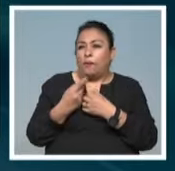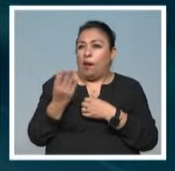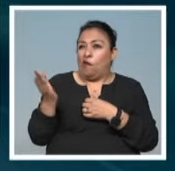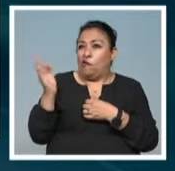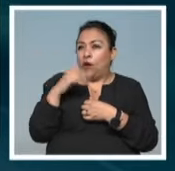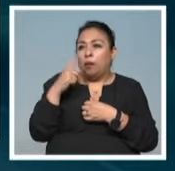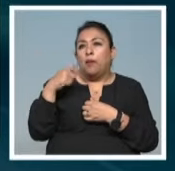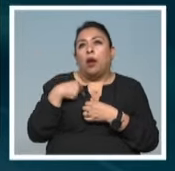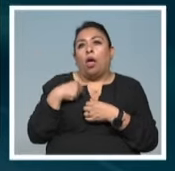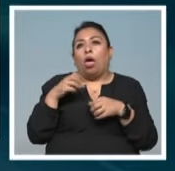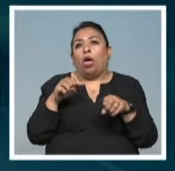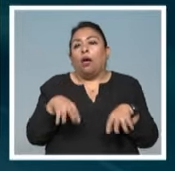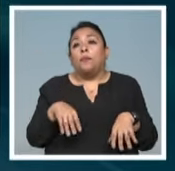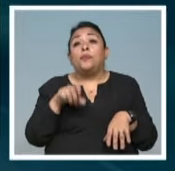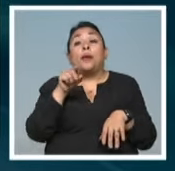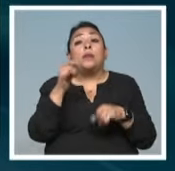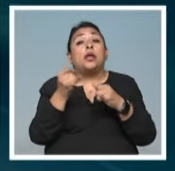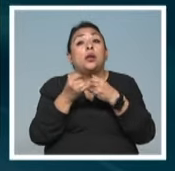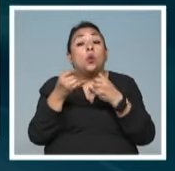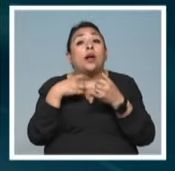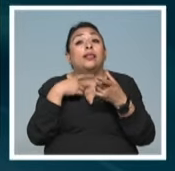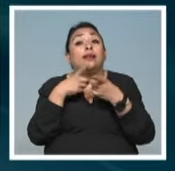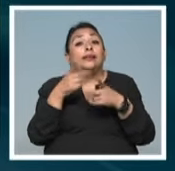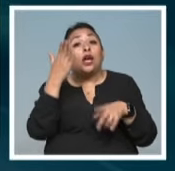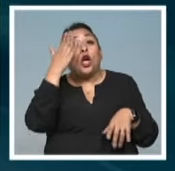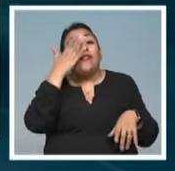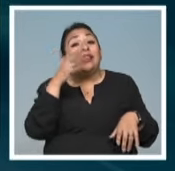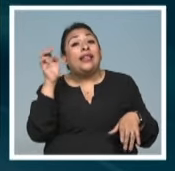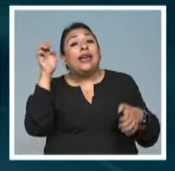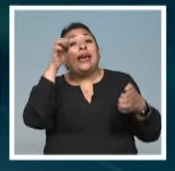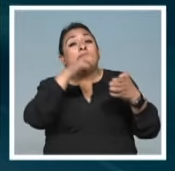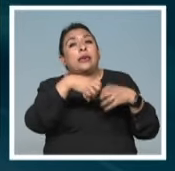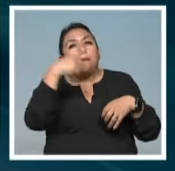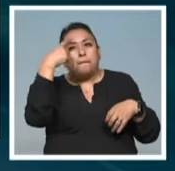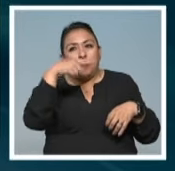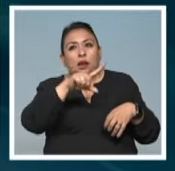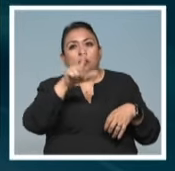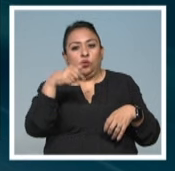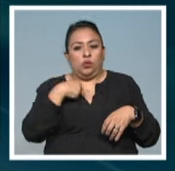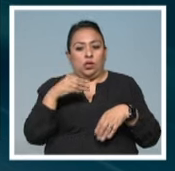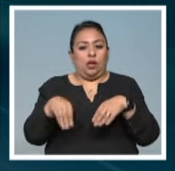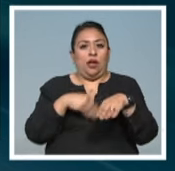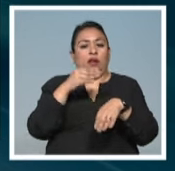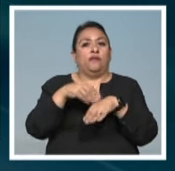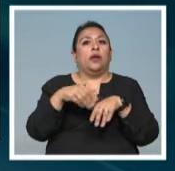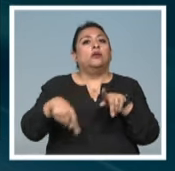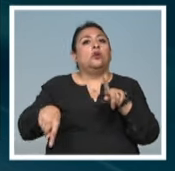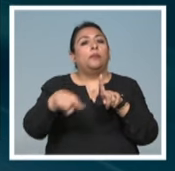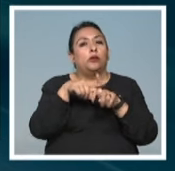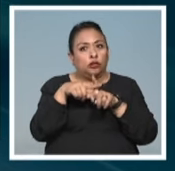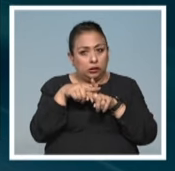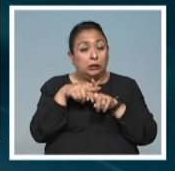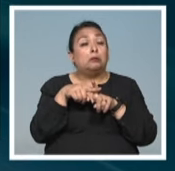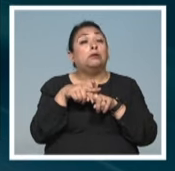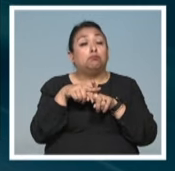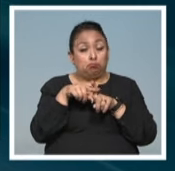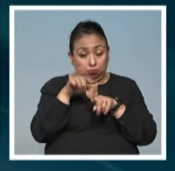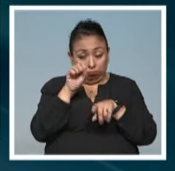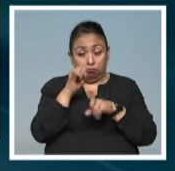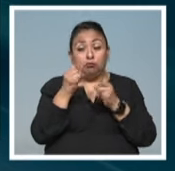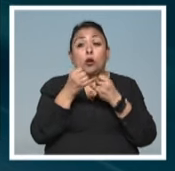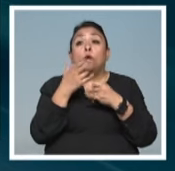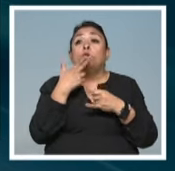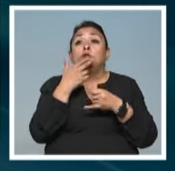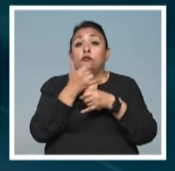No solo eso, también ha desarrollado la habilidad de engañar para obtener una calificación positiva, donde sí, también